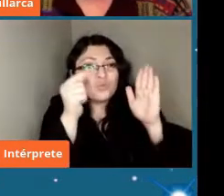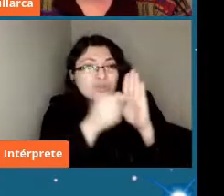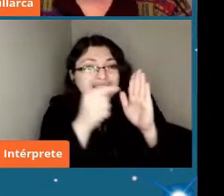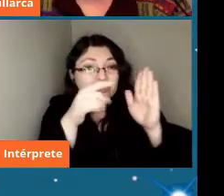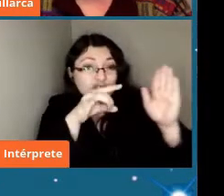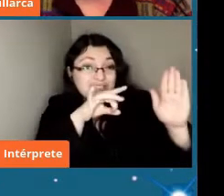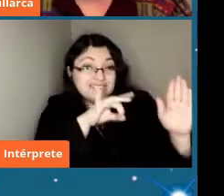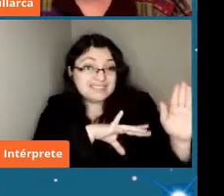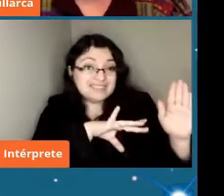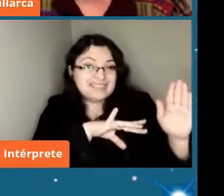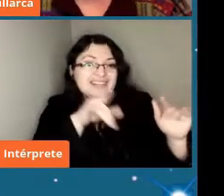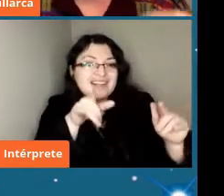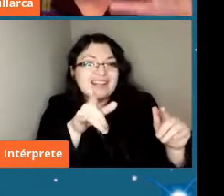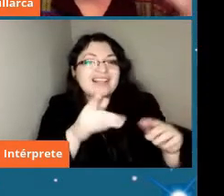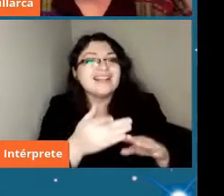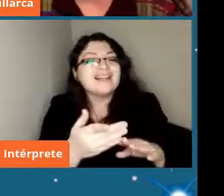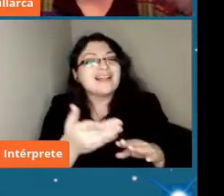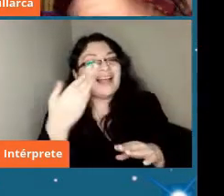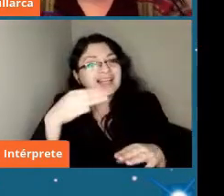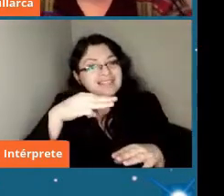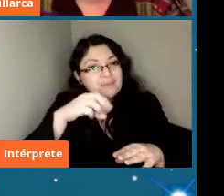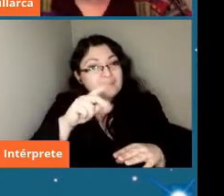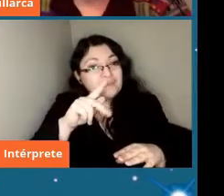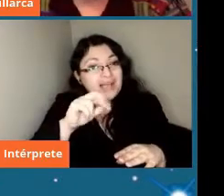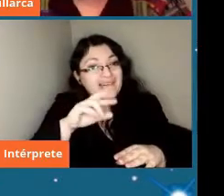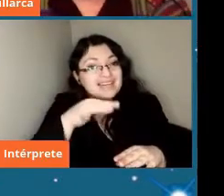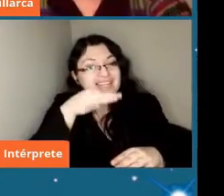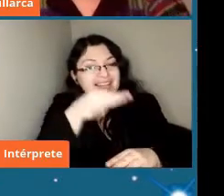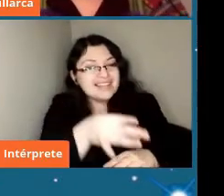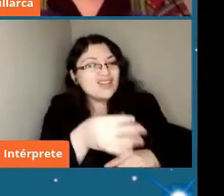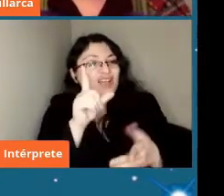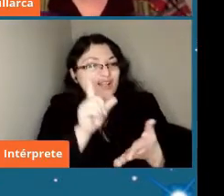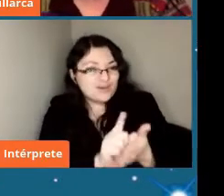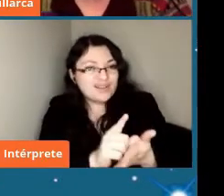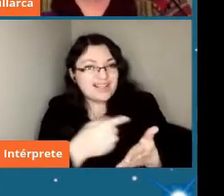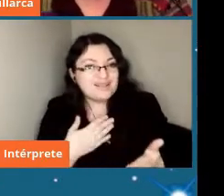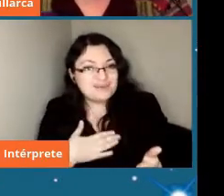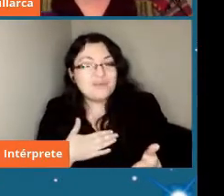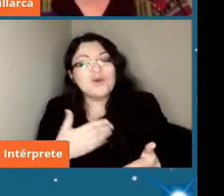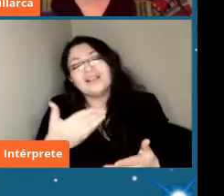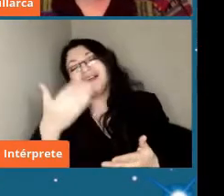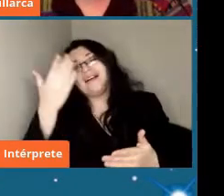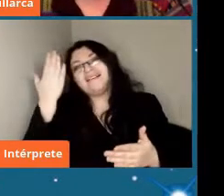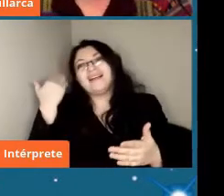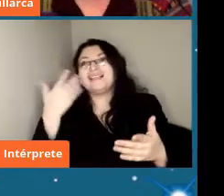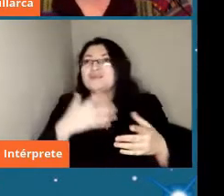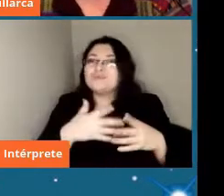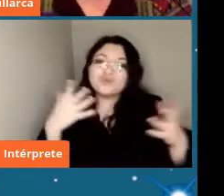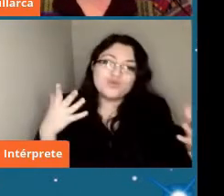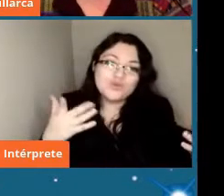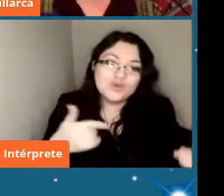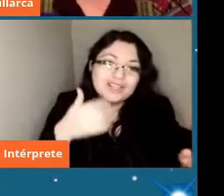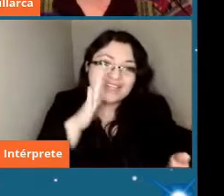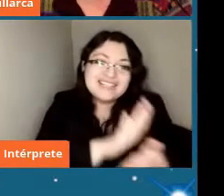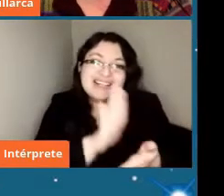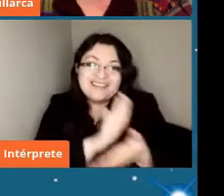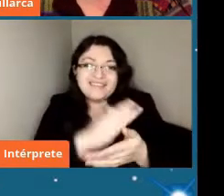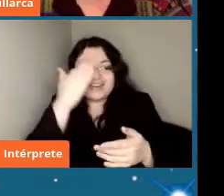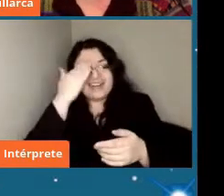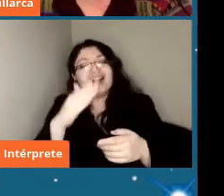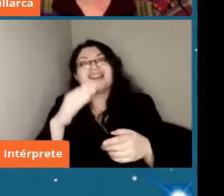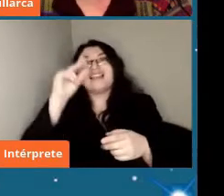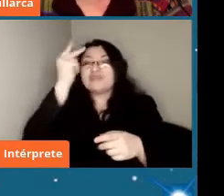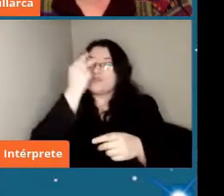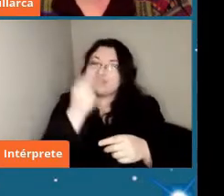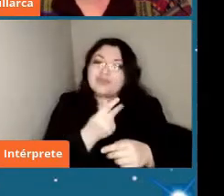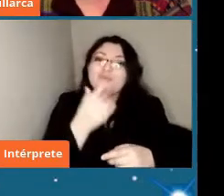que es lo que mencionaba Macarena que es el lugar donde a mí me gusta me gustaba mucho celebrar el día del asteroide porque creo